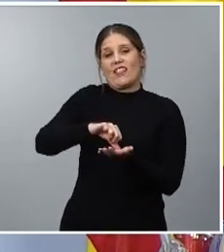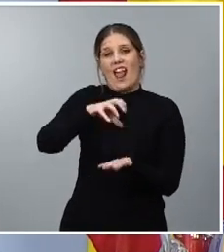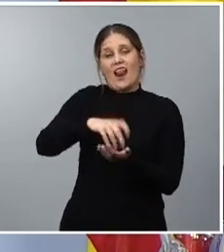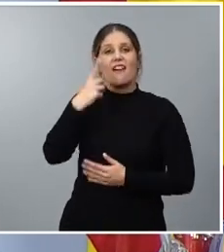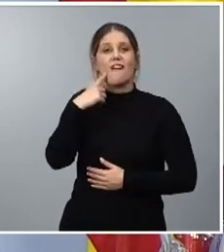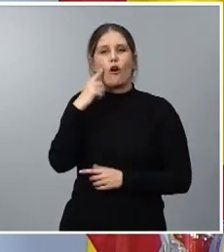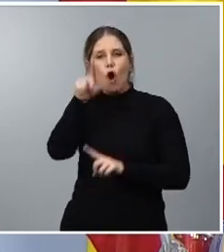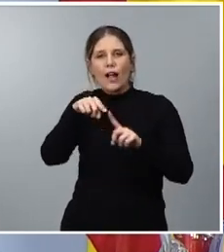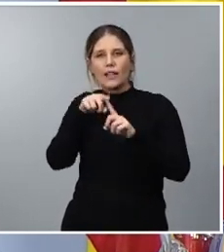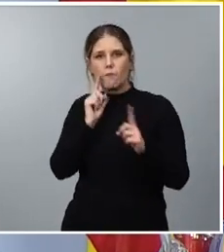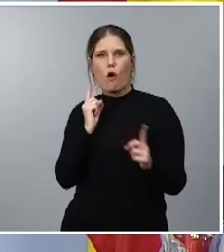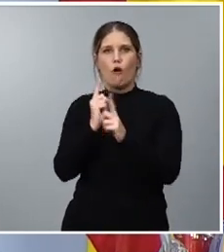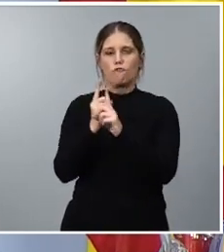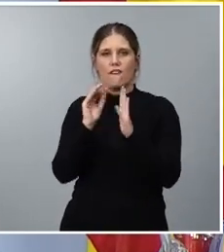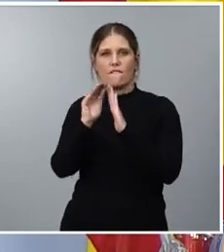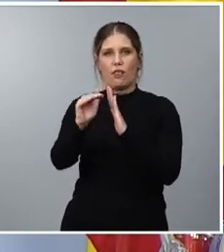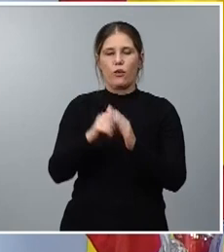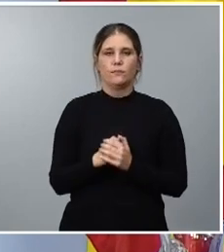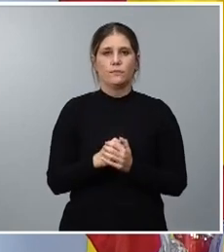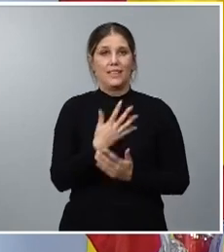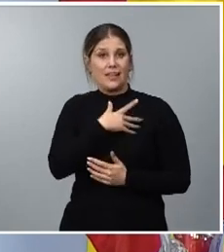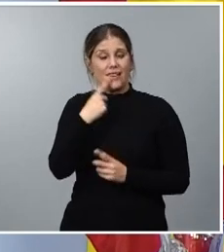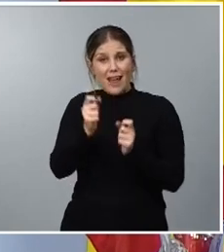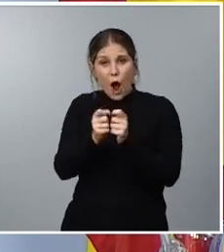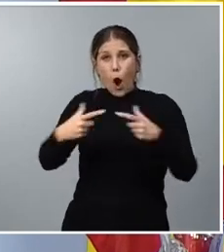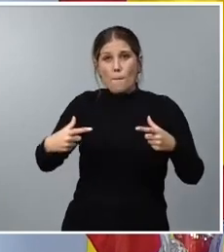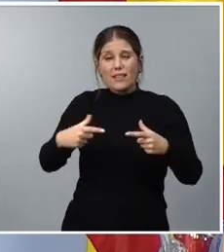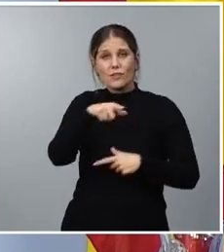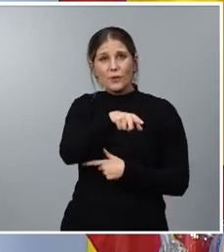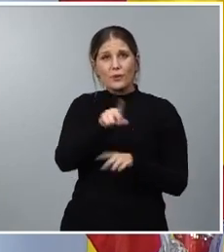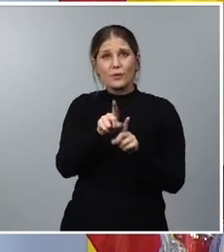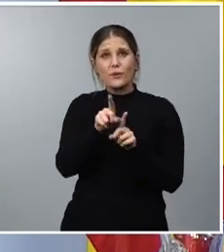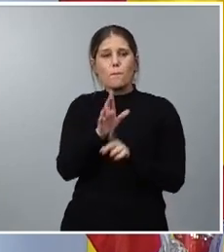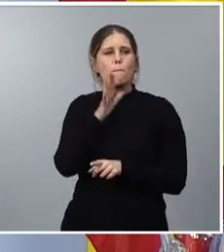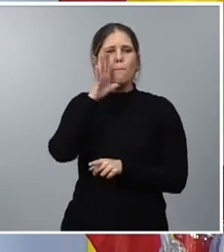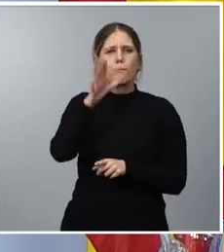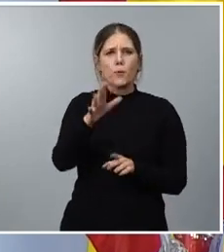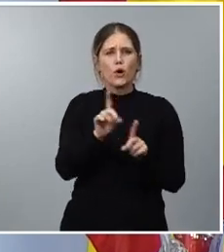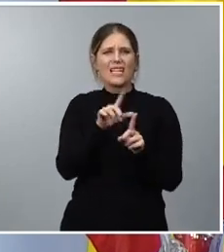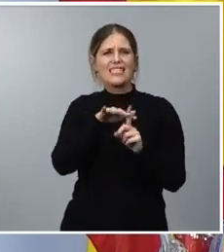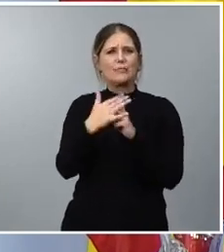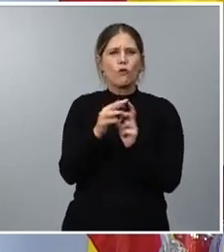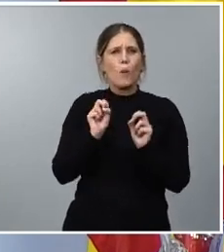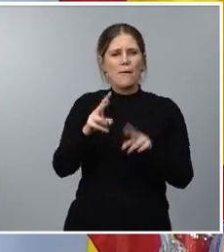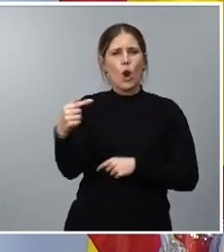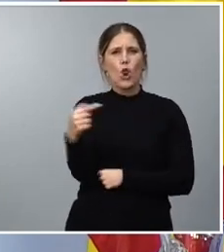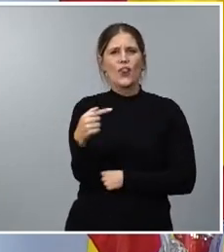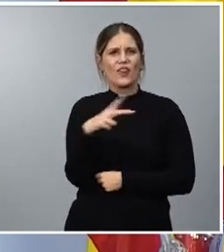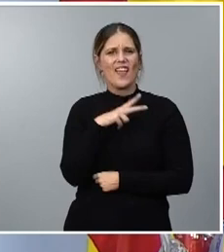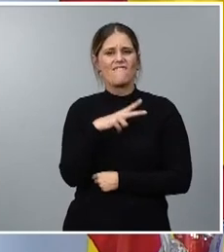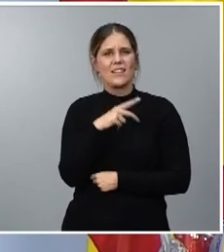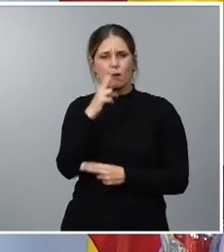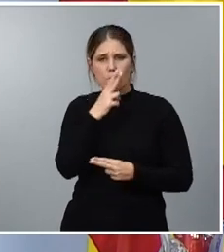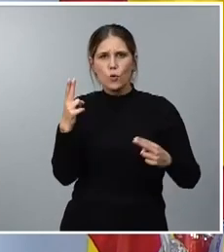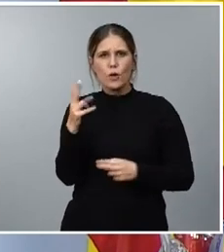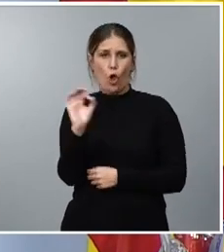inflación. Quiero destacar que el aumento no es en ningún caso debido a una situación peor del déficit público o de la